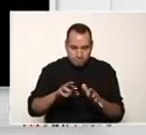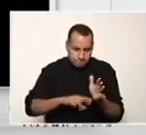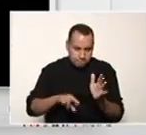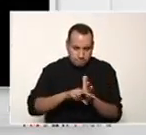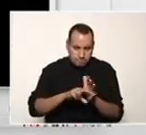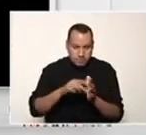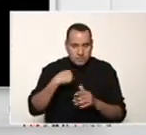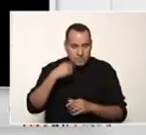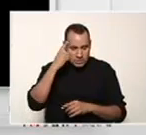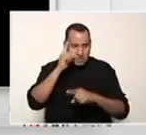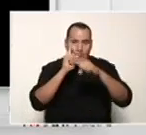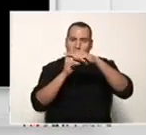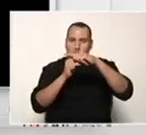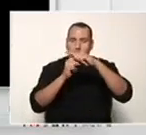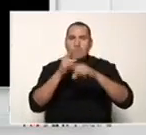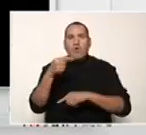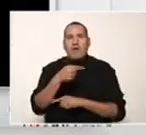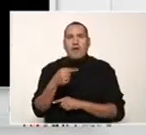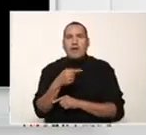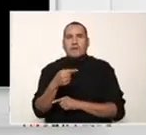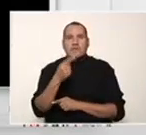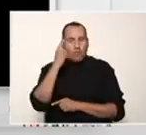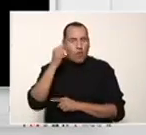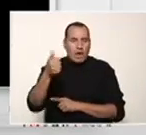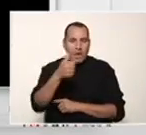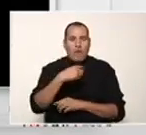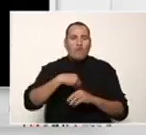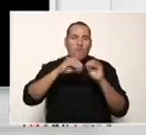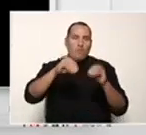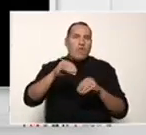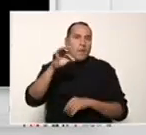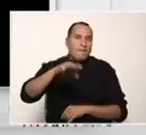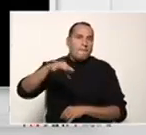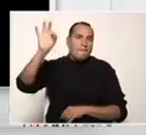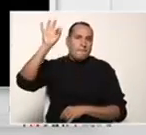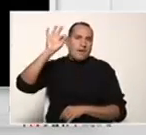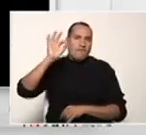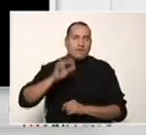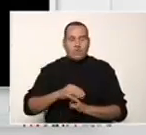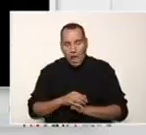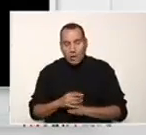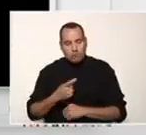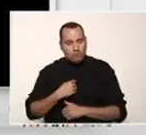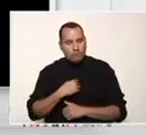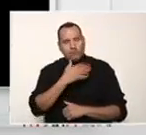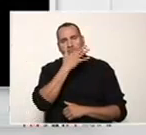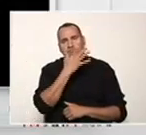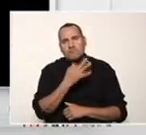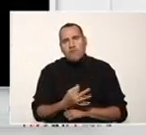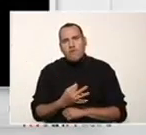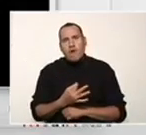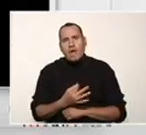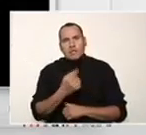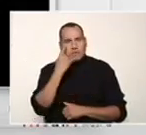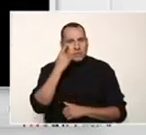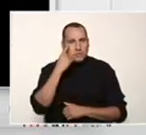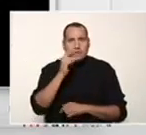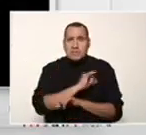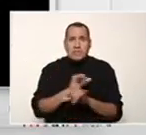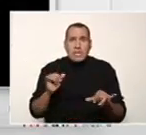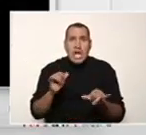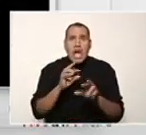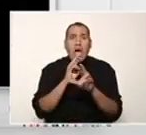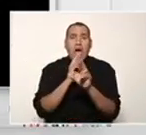signos de cada uno de los casos de los productos notables de manera muy sencilla puedo probar todos los casos que tengo ya resueltos